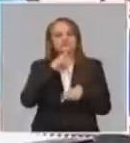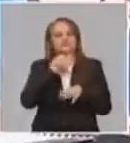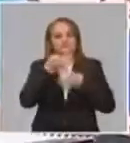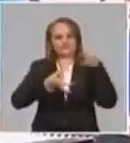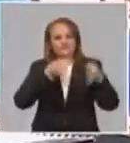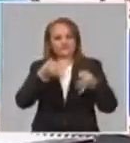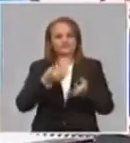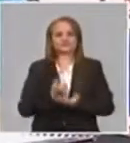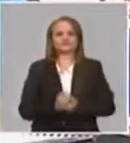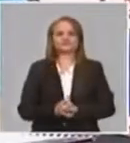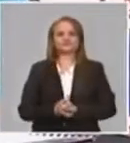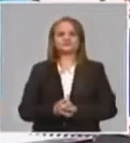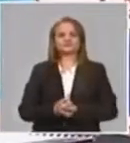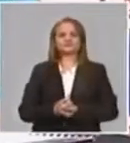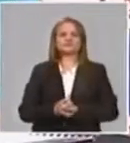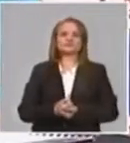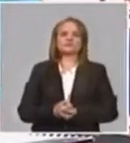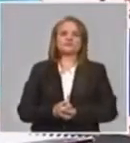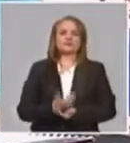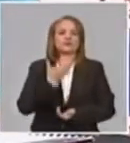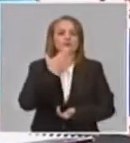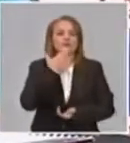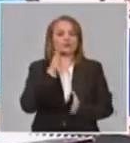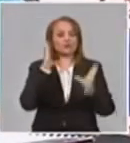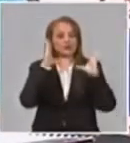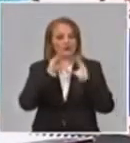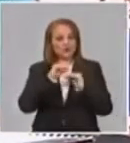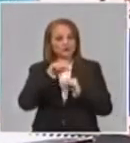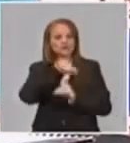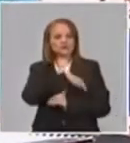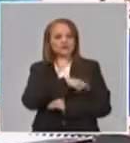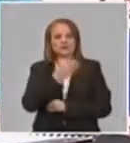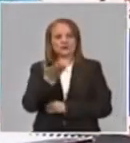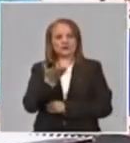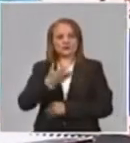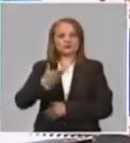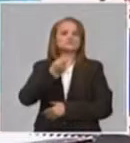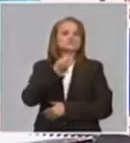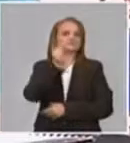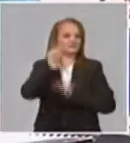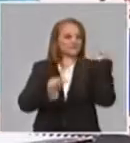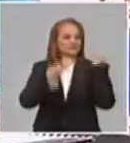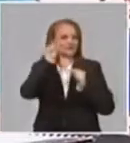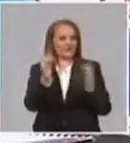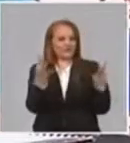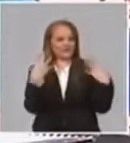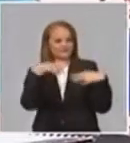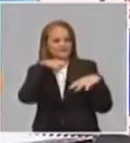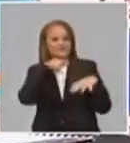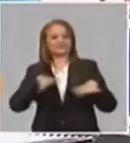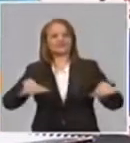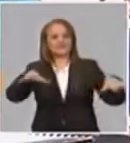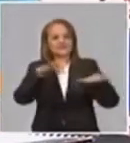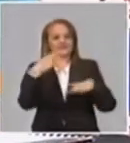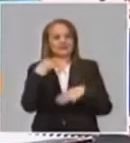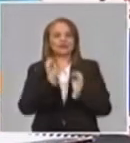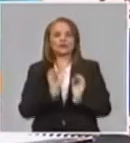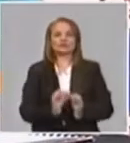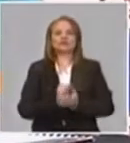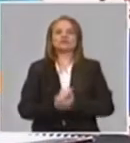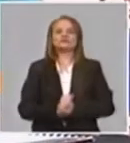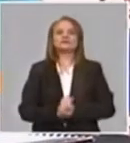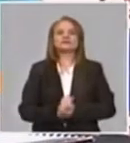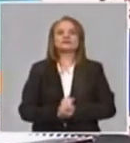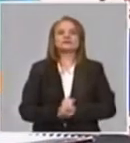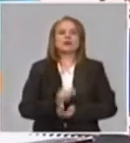Bueno, buenas noches, Randy, también a los televidentes y radio oyentes. Efectivamente,